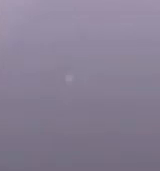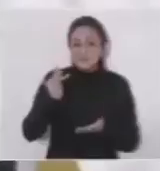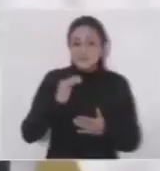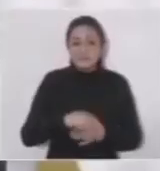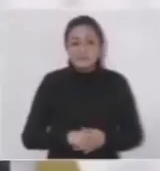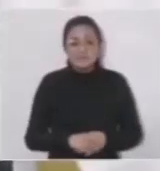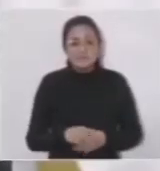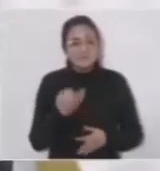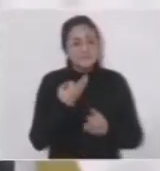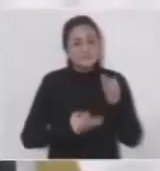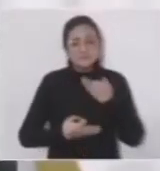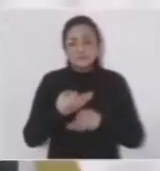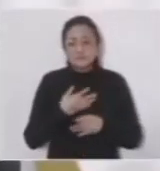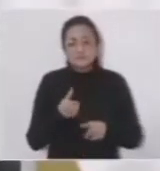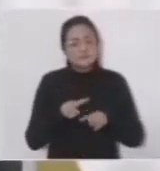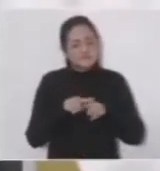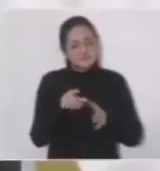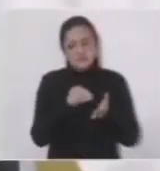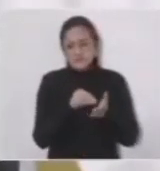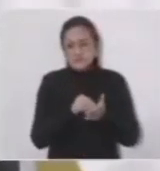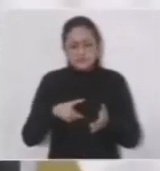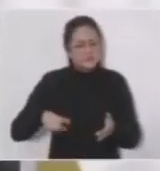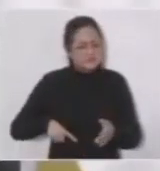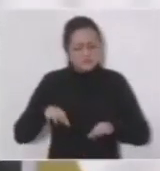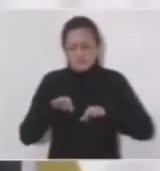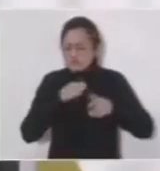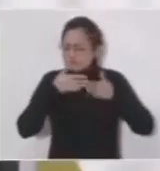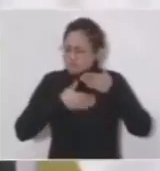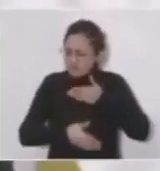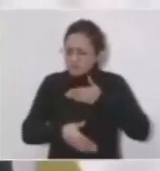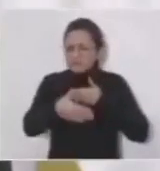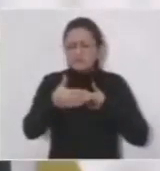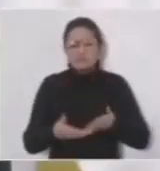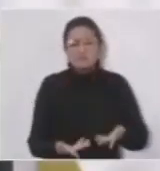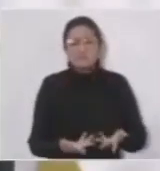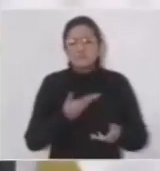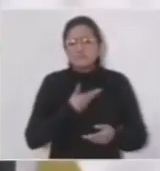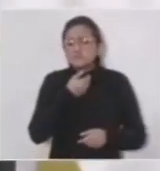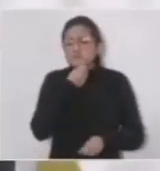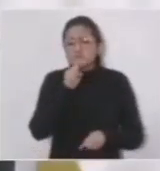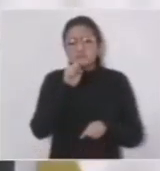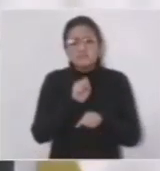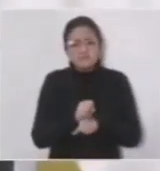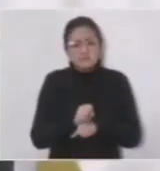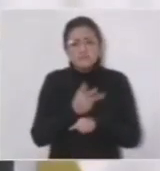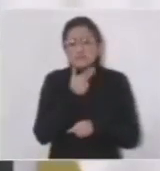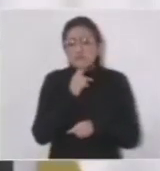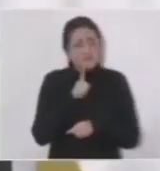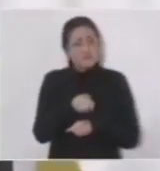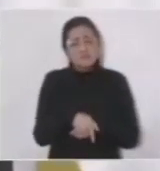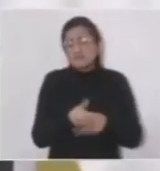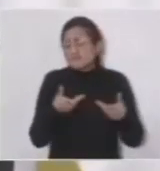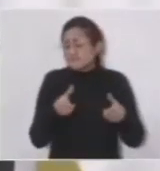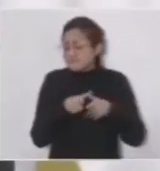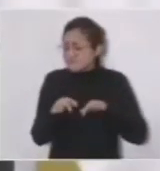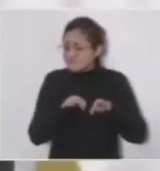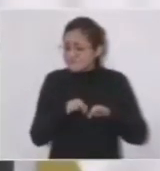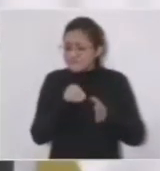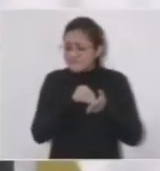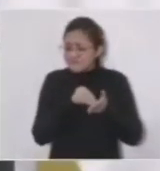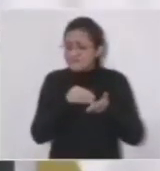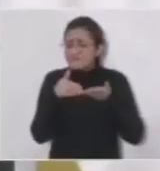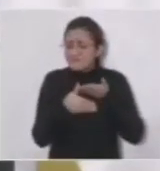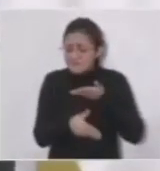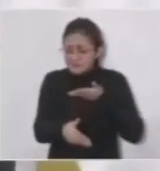El mundo sigue firme, el gobierno está trabajando, tenemos secretarios muy comprometidos en donde